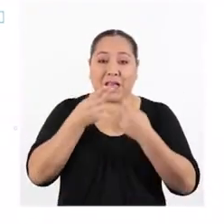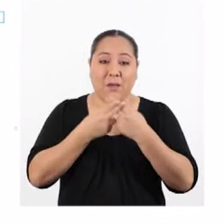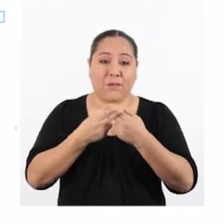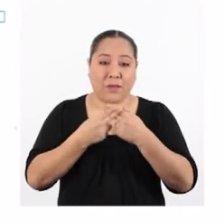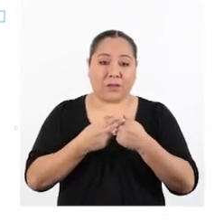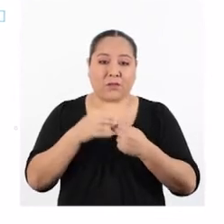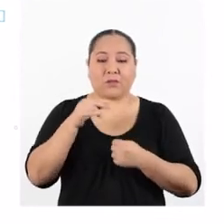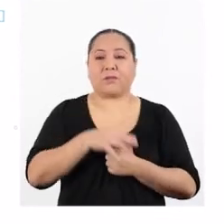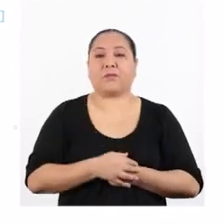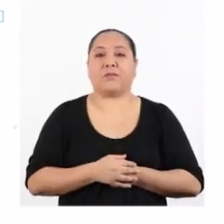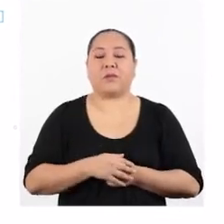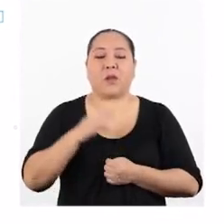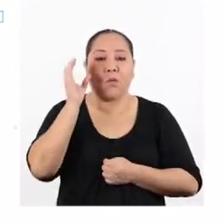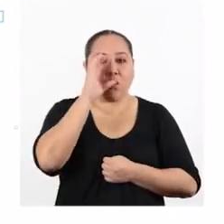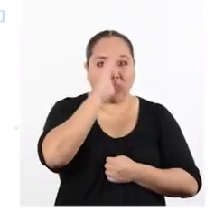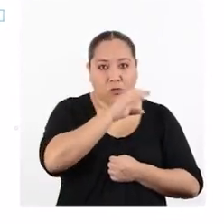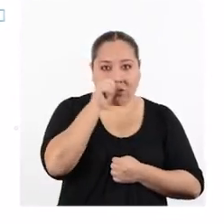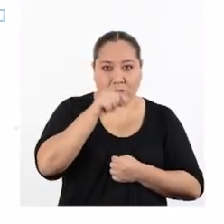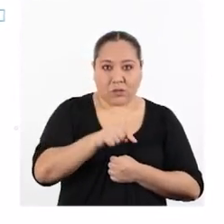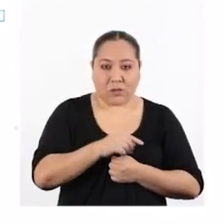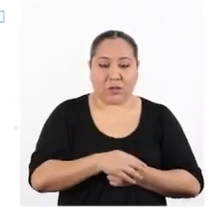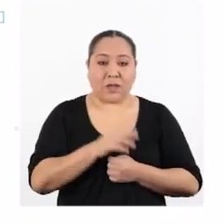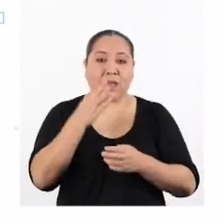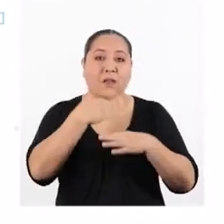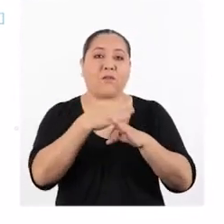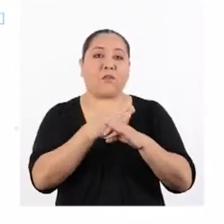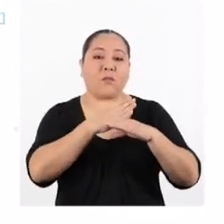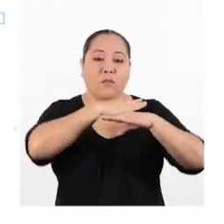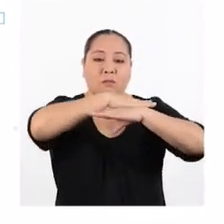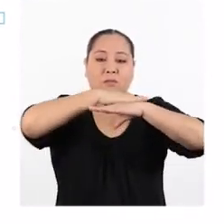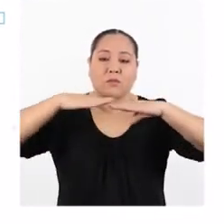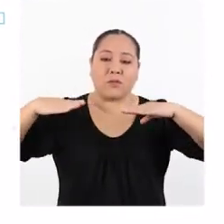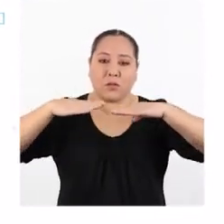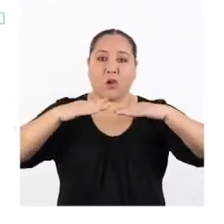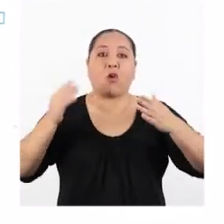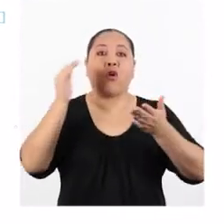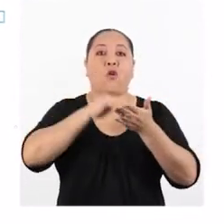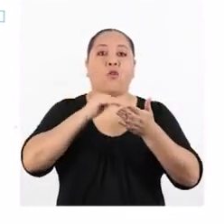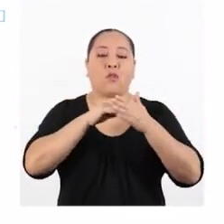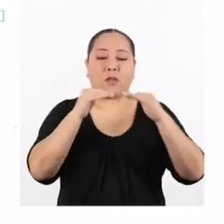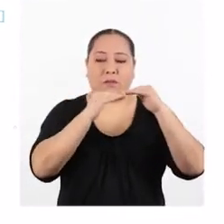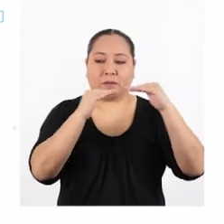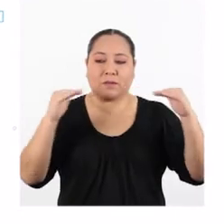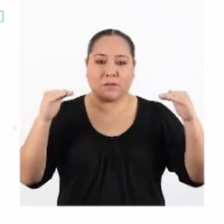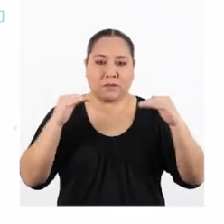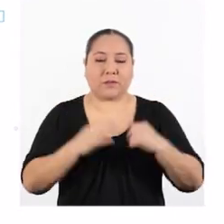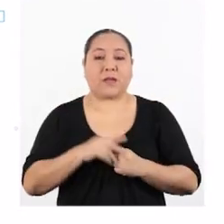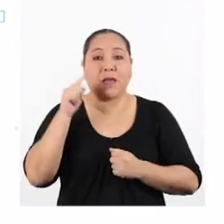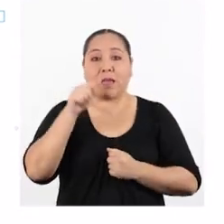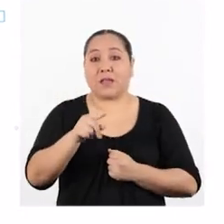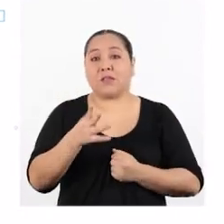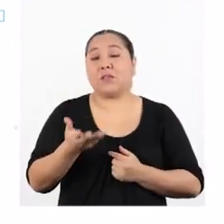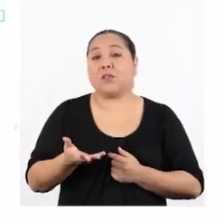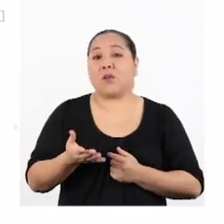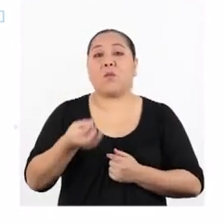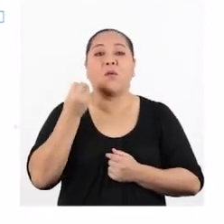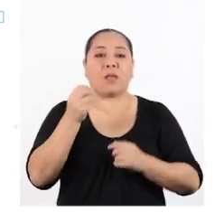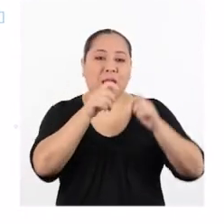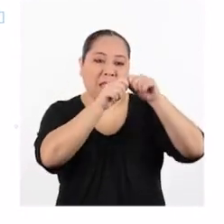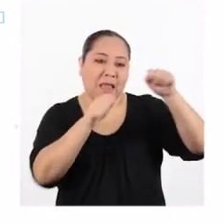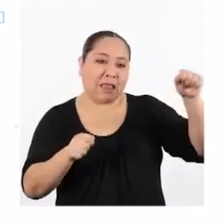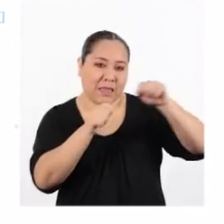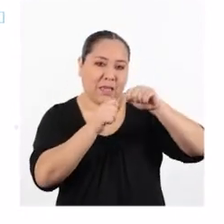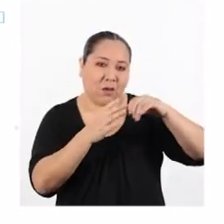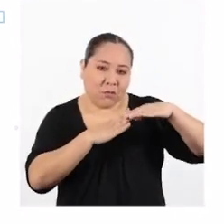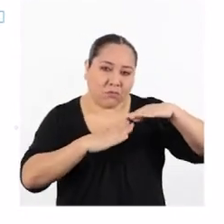palanca y busquen que el sistema nuevamente se encuentre en equilibrio. Esto ocurre porque la liga